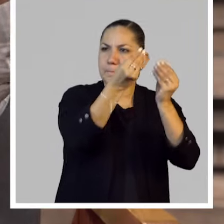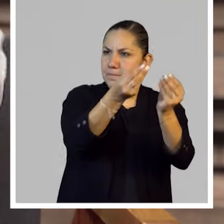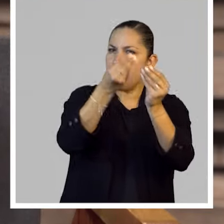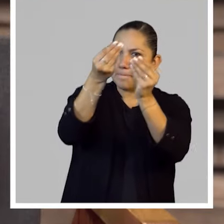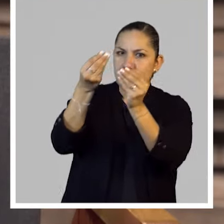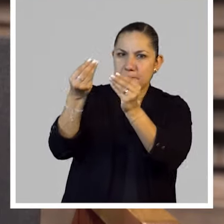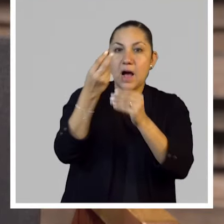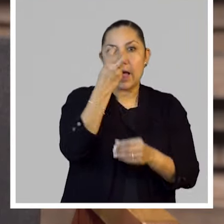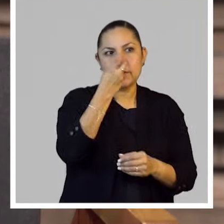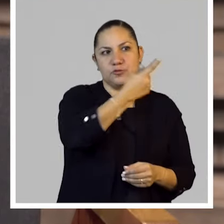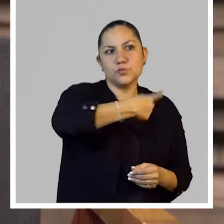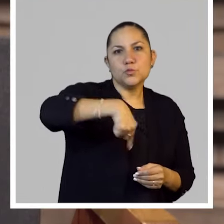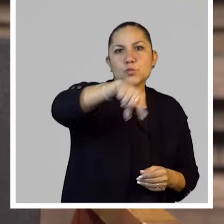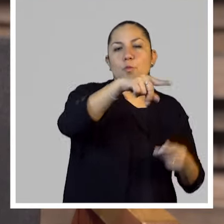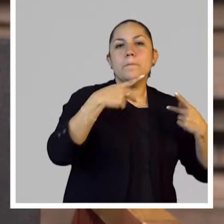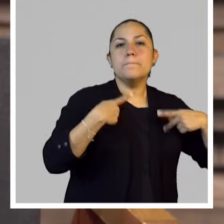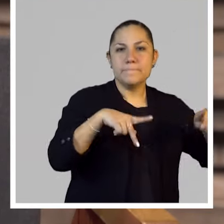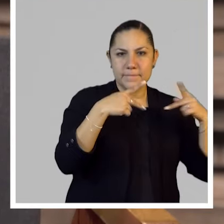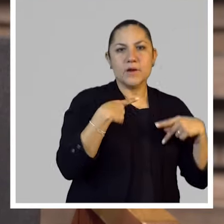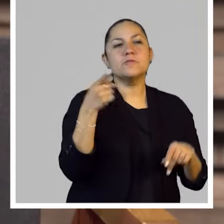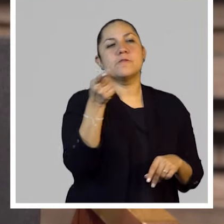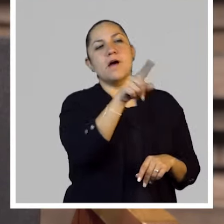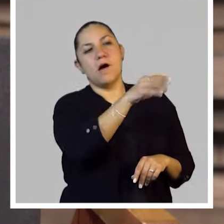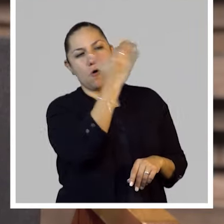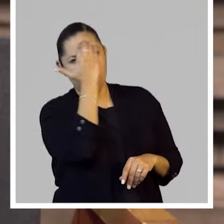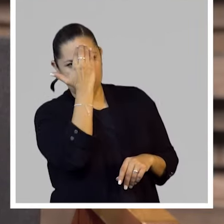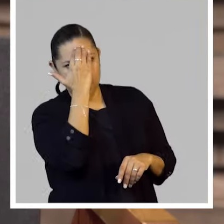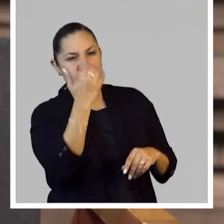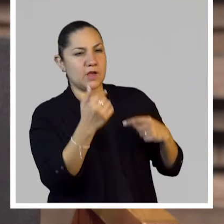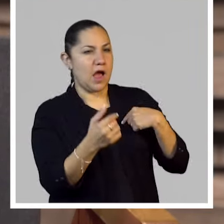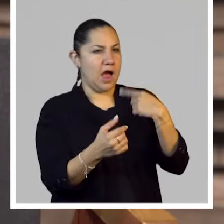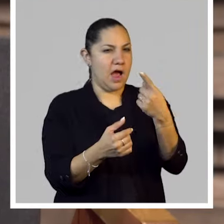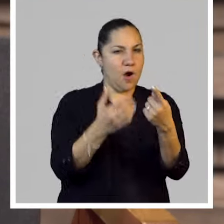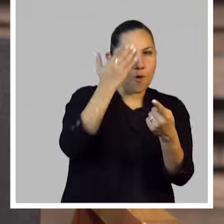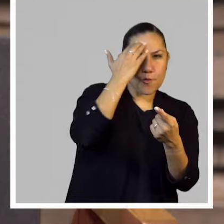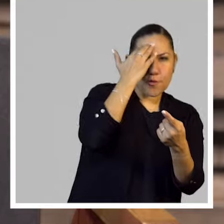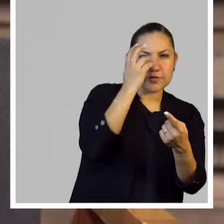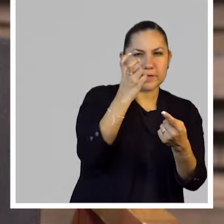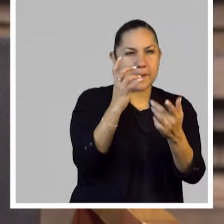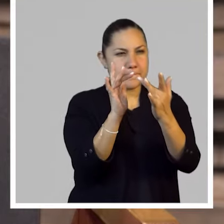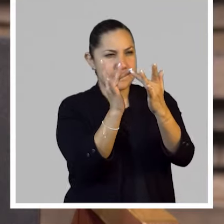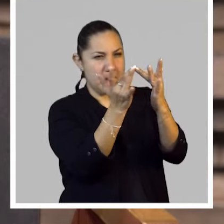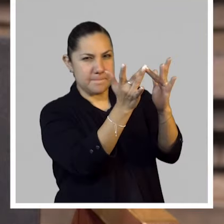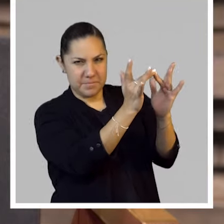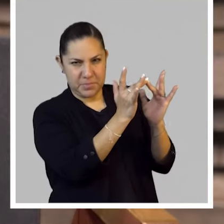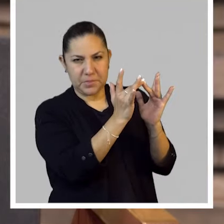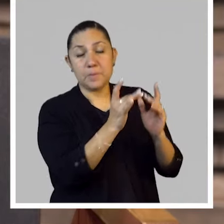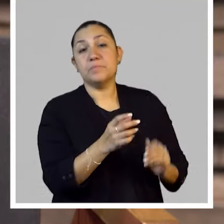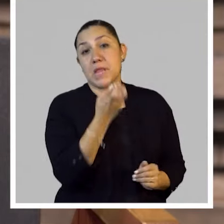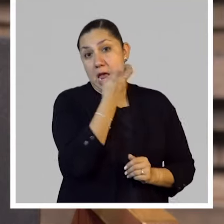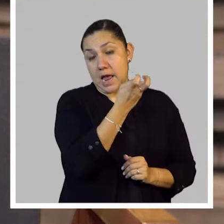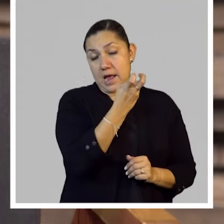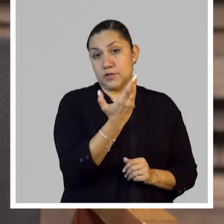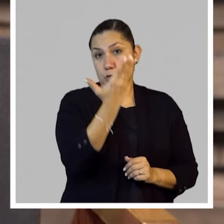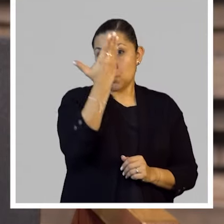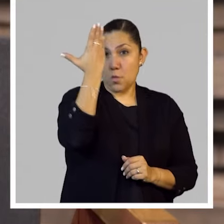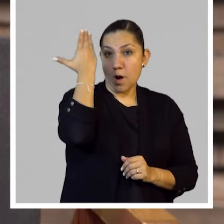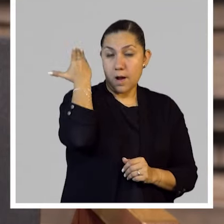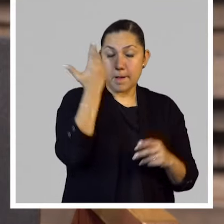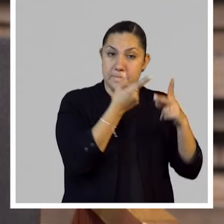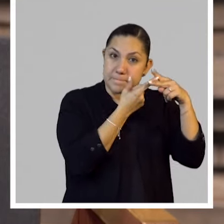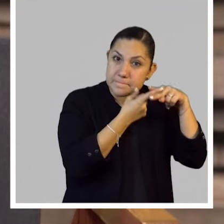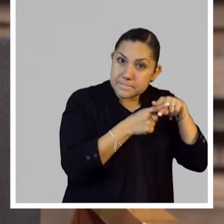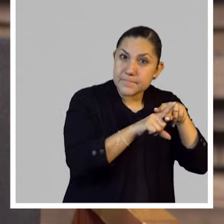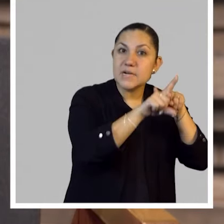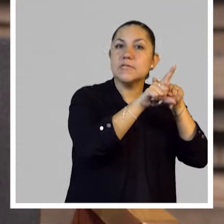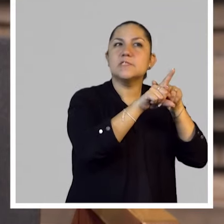como conectadas de cierta forma. Claro. Entonces, pues, eso igual y en sus inicios implicó como esfuerzos, pues,